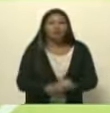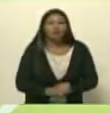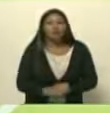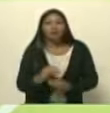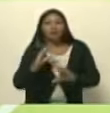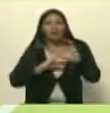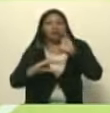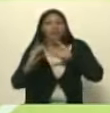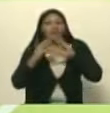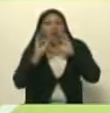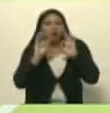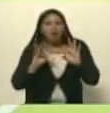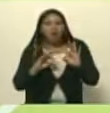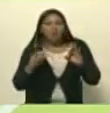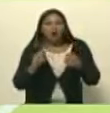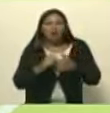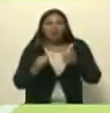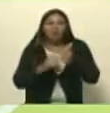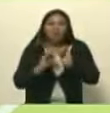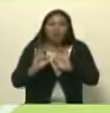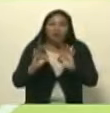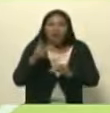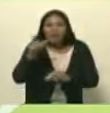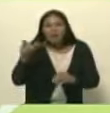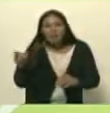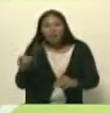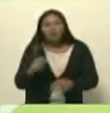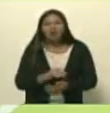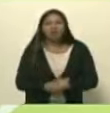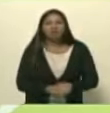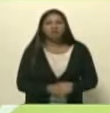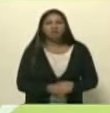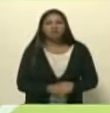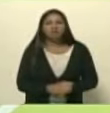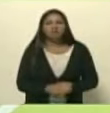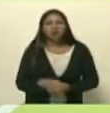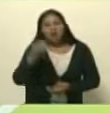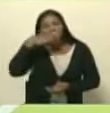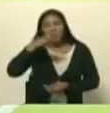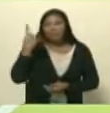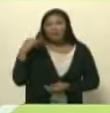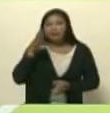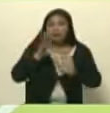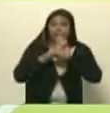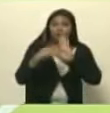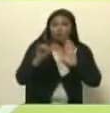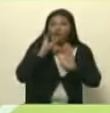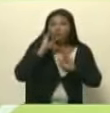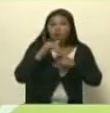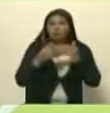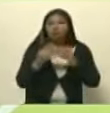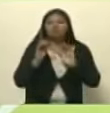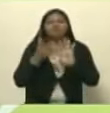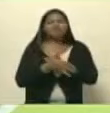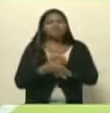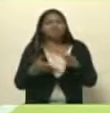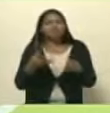comunicacional insubstituible de la gente los pueblos tienen derecho a informarse por eso